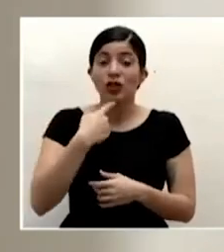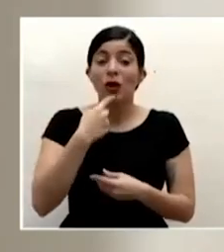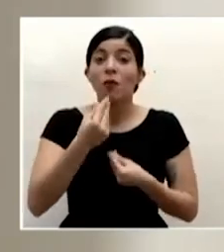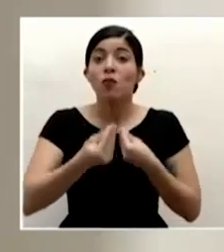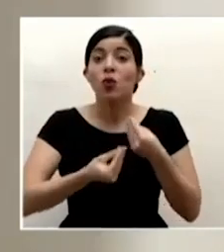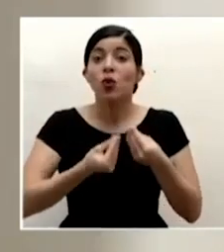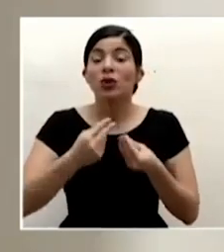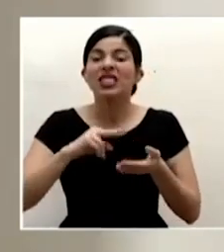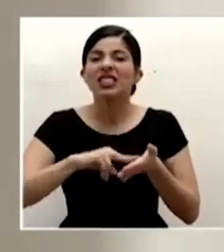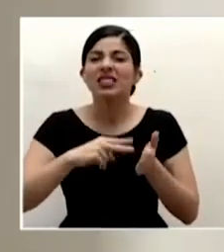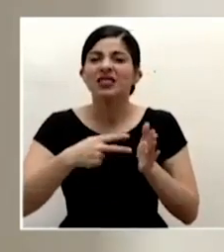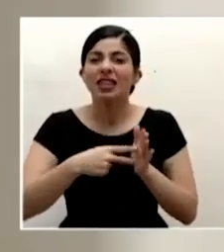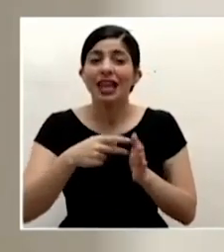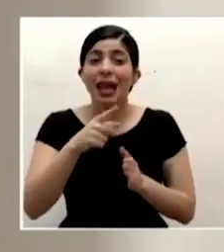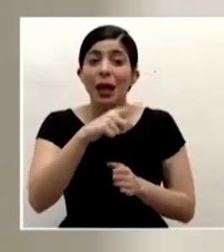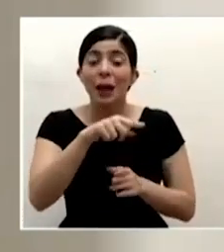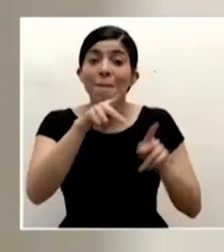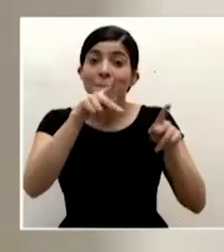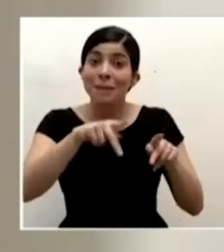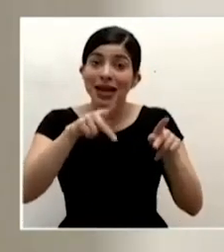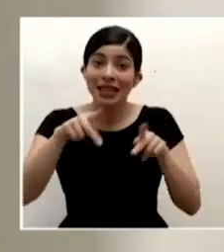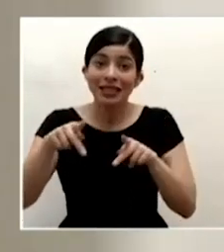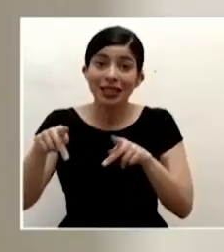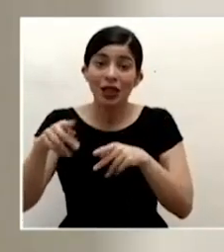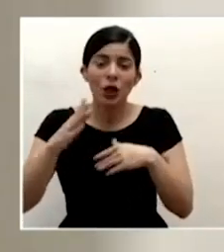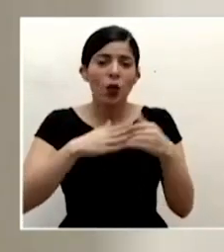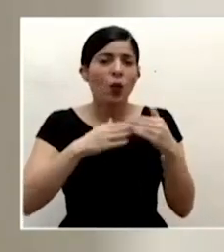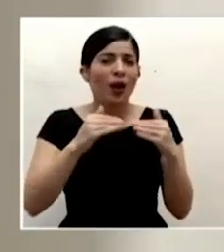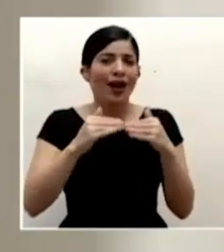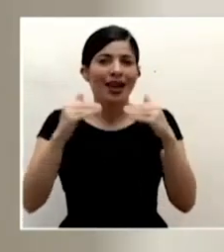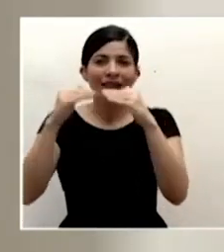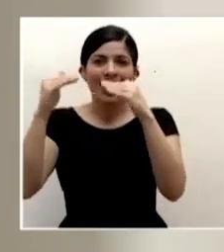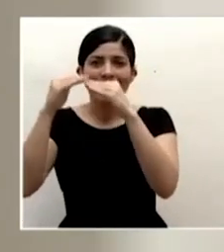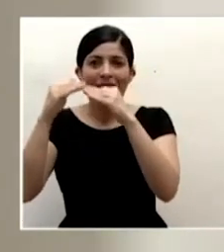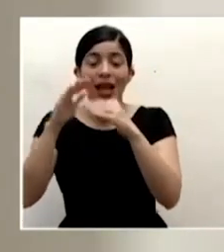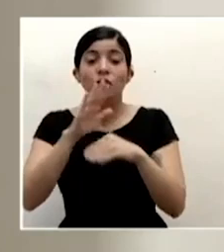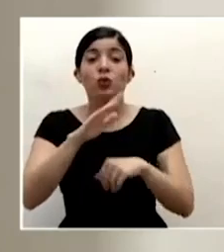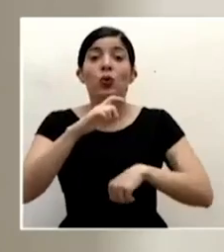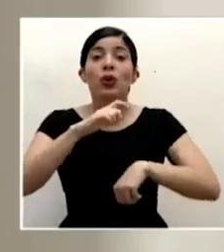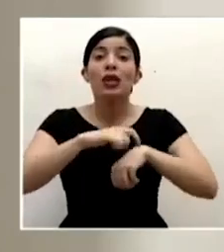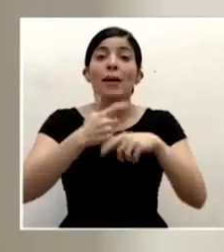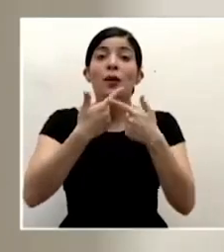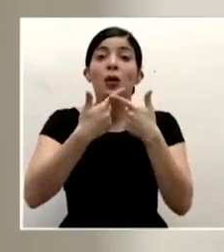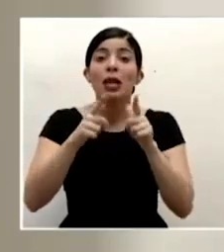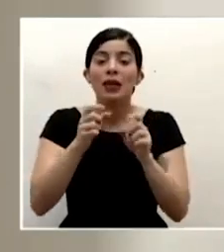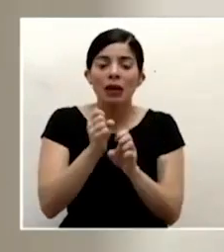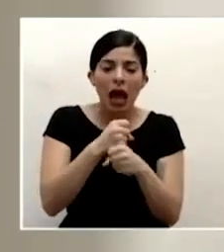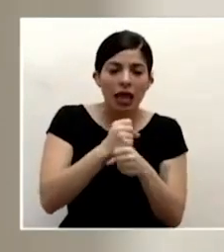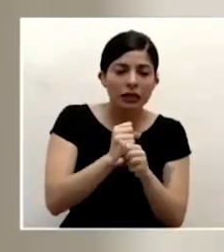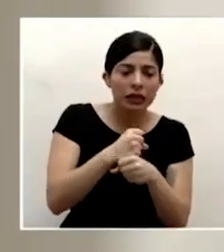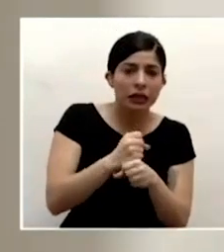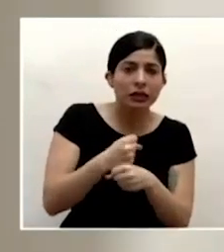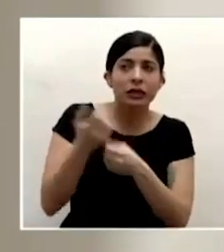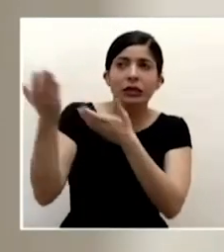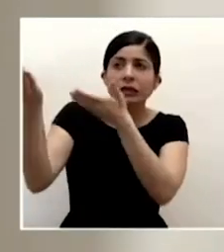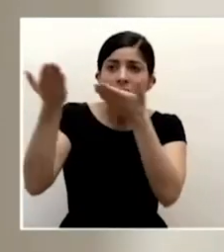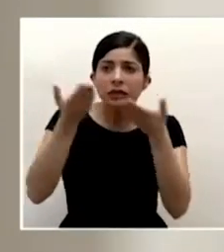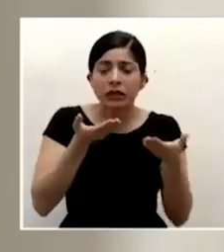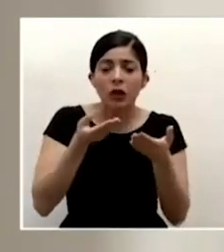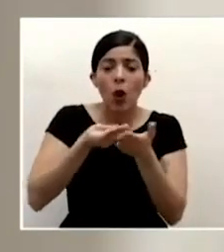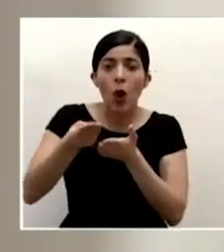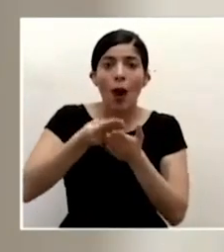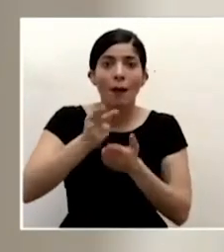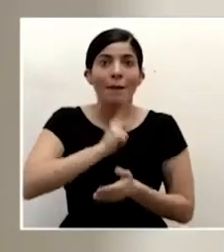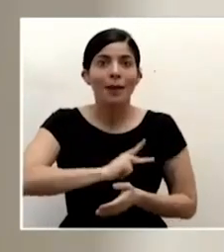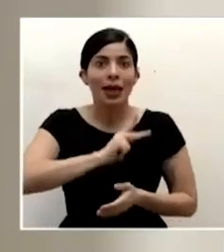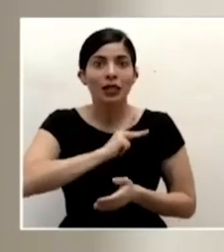personal de todo perfil en su tiempo libre están trayendo y comprando por cuenta propia los